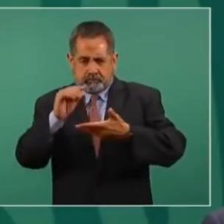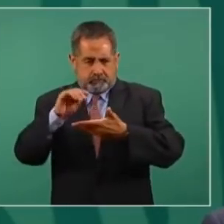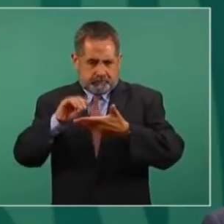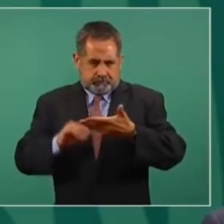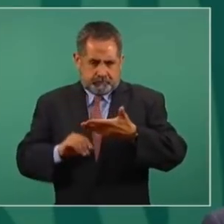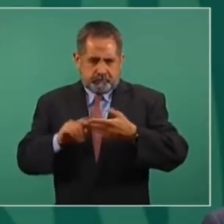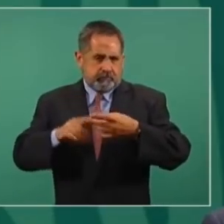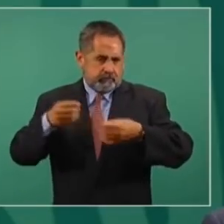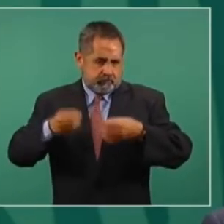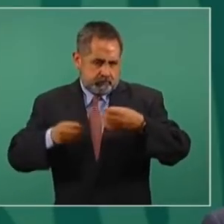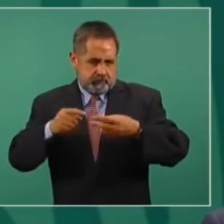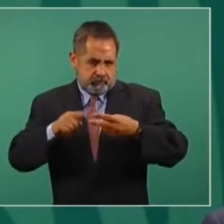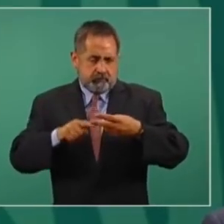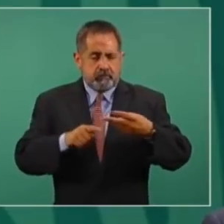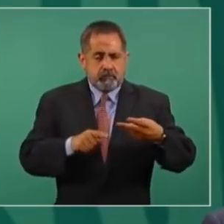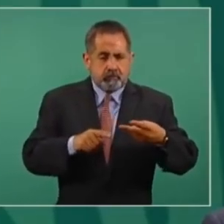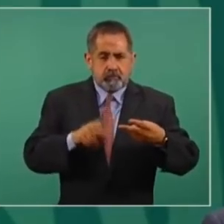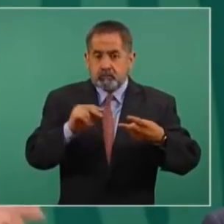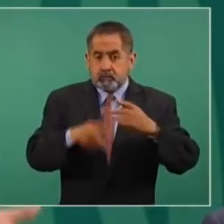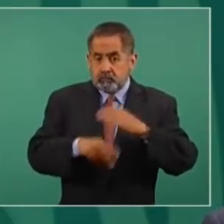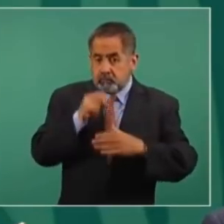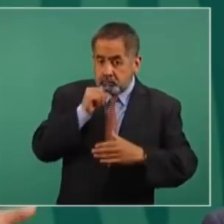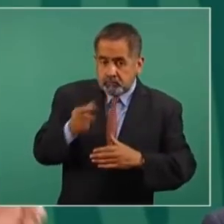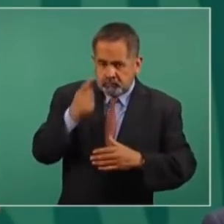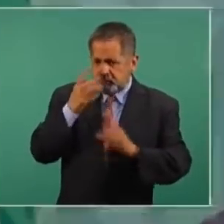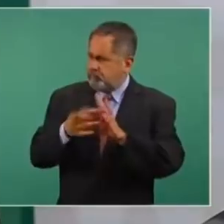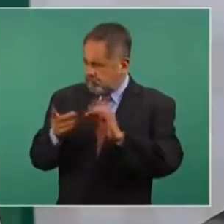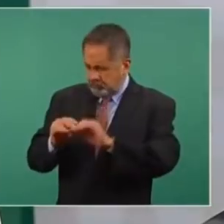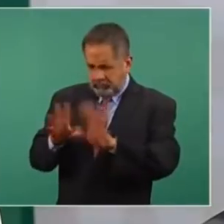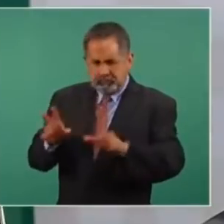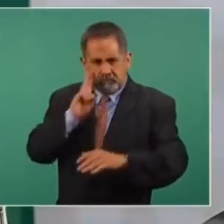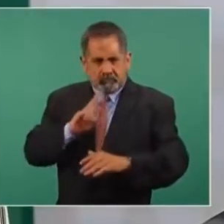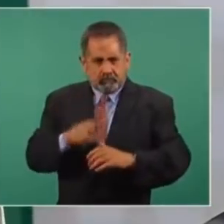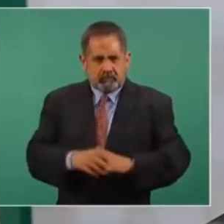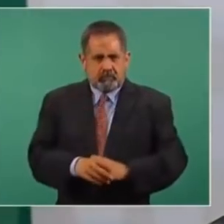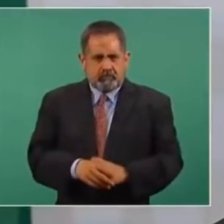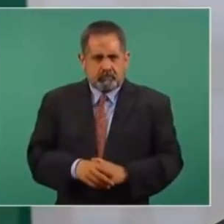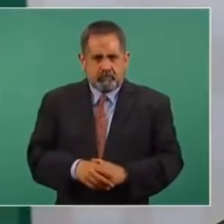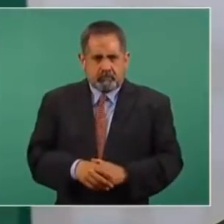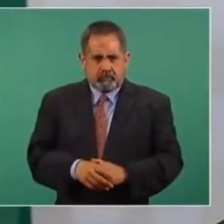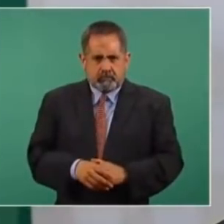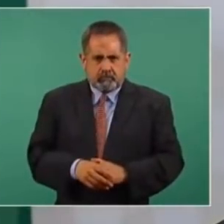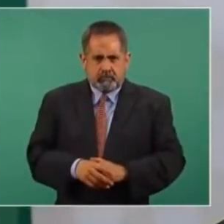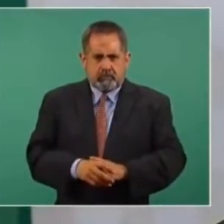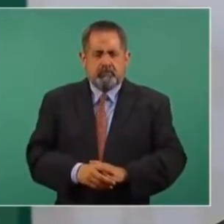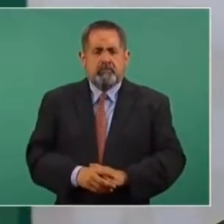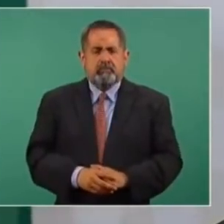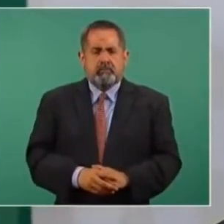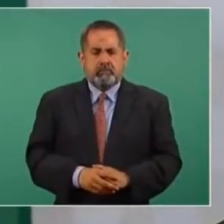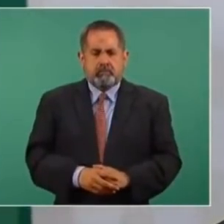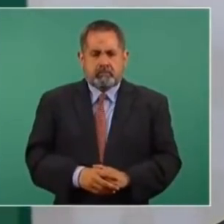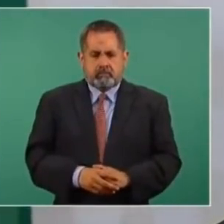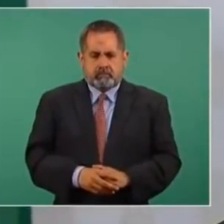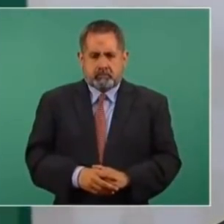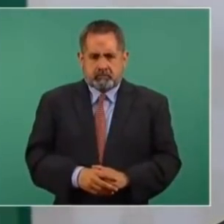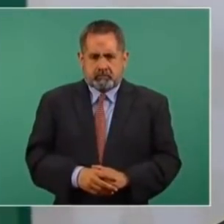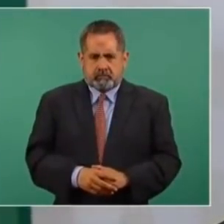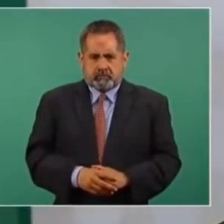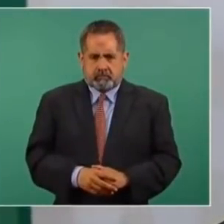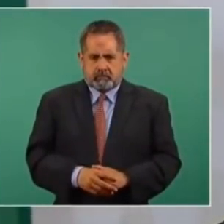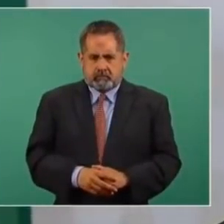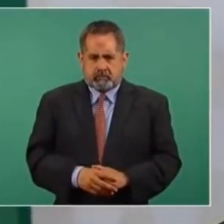juicios o no existen para aclarar. La secuestrada se llama Valeria Checa, la otra,